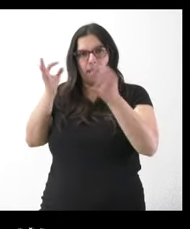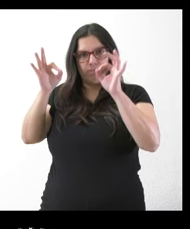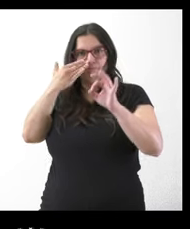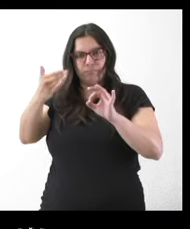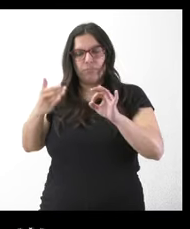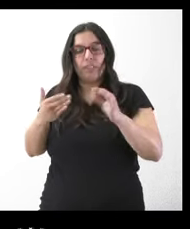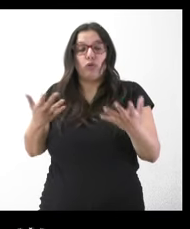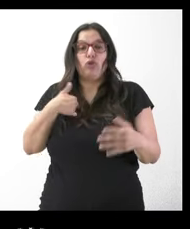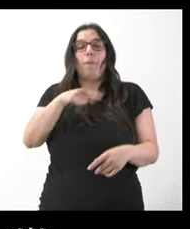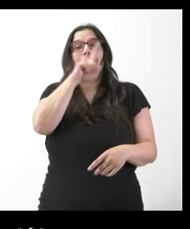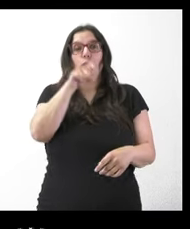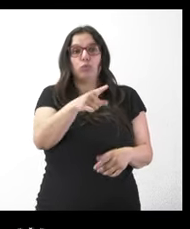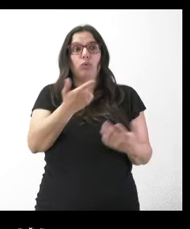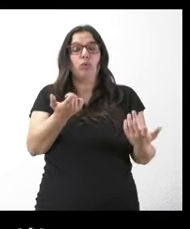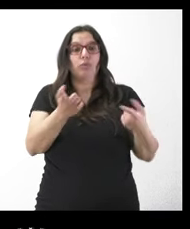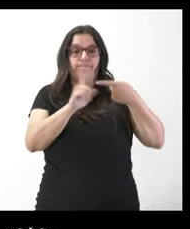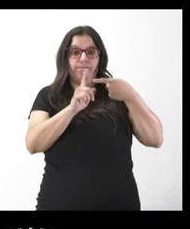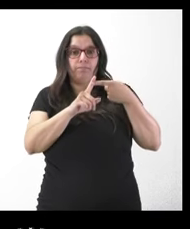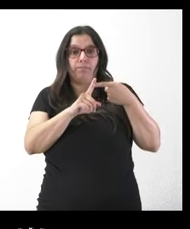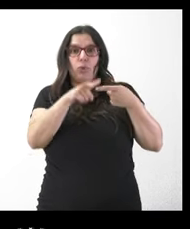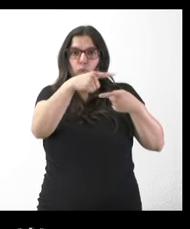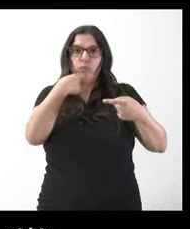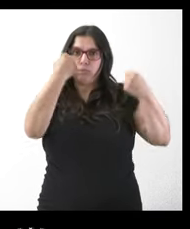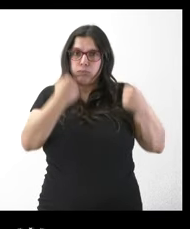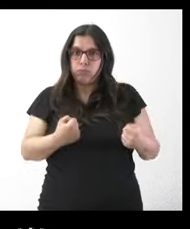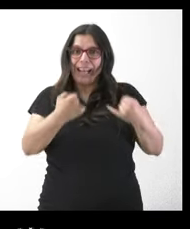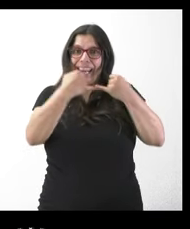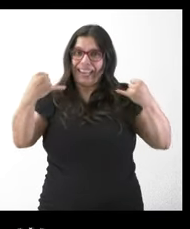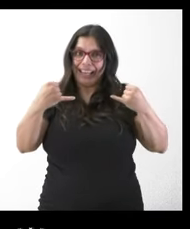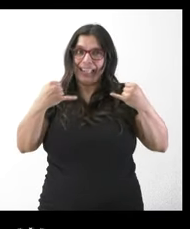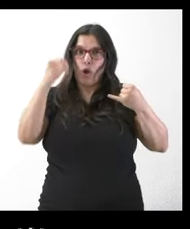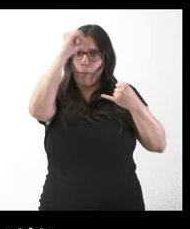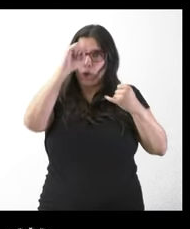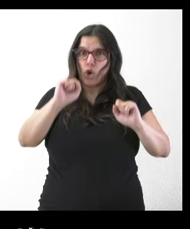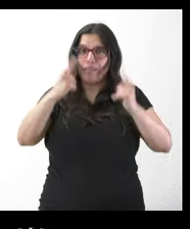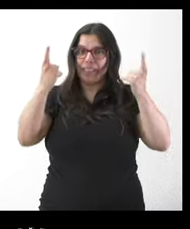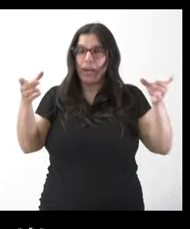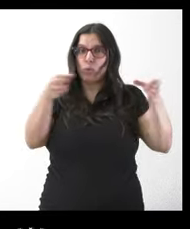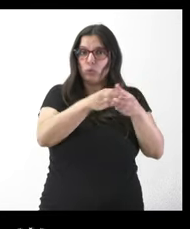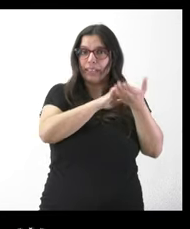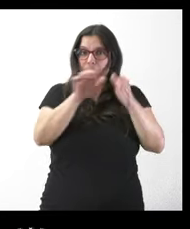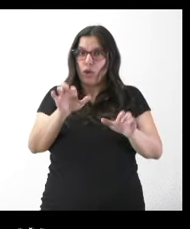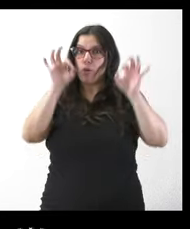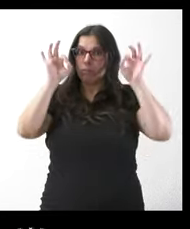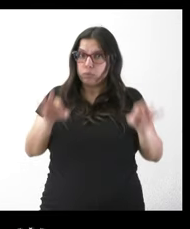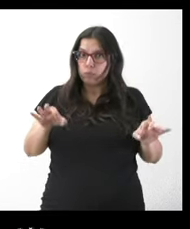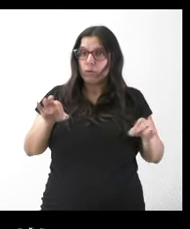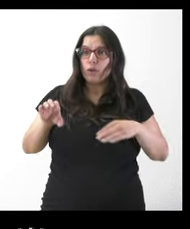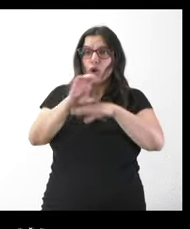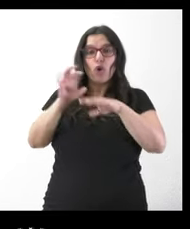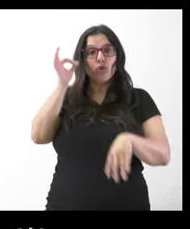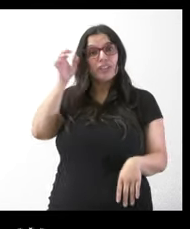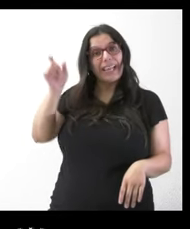así que me pregunta es si insiste en que la línea oficial de la Junta de Castilla y León es la de una consejera